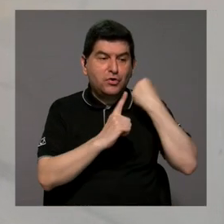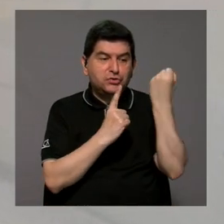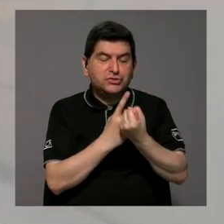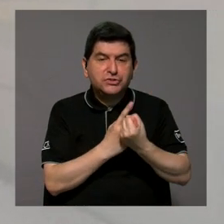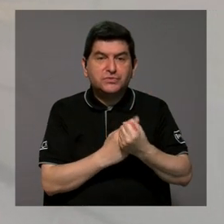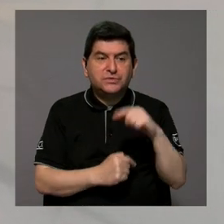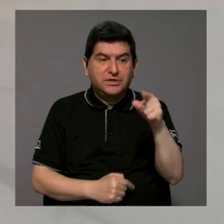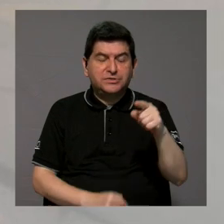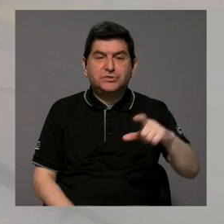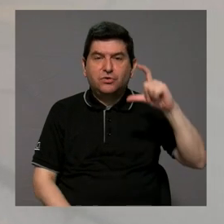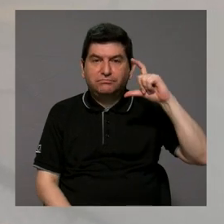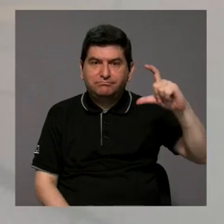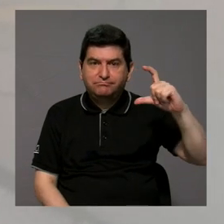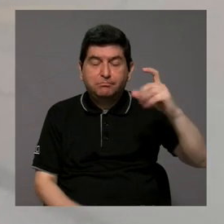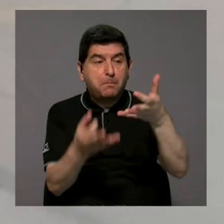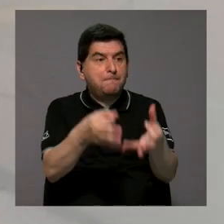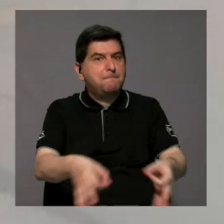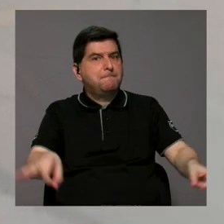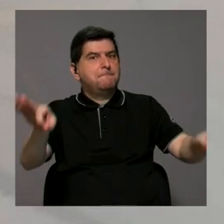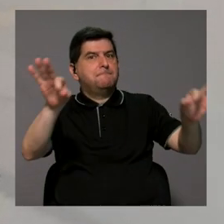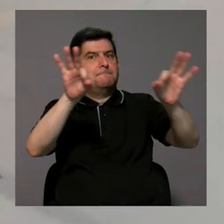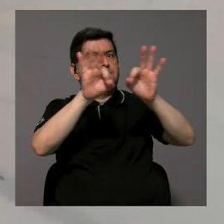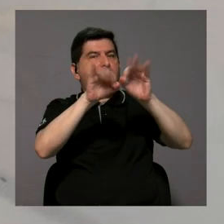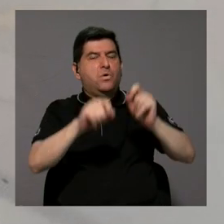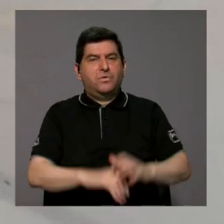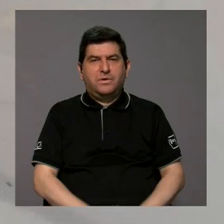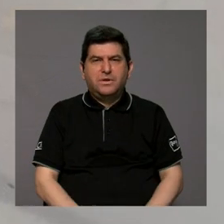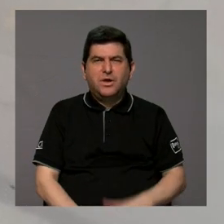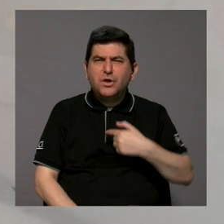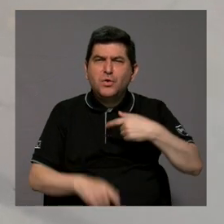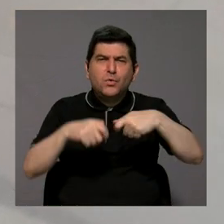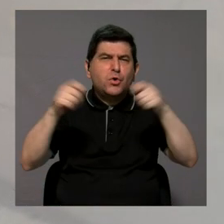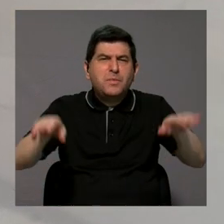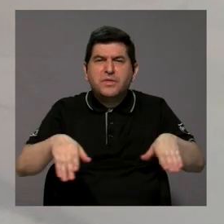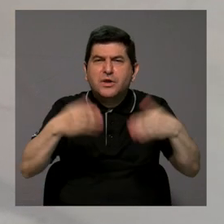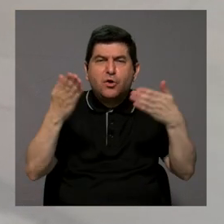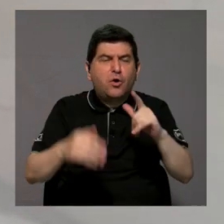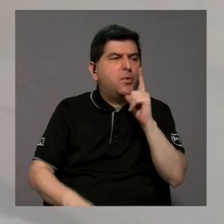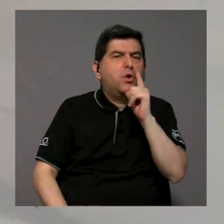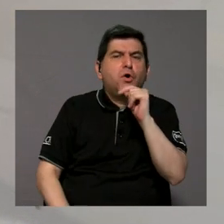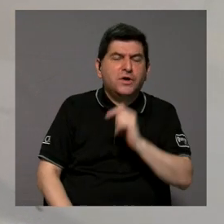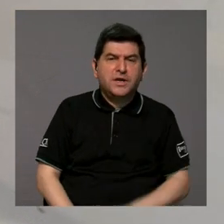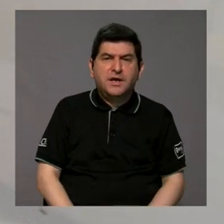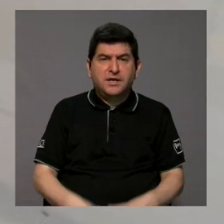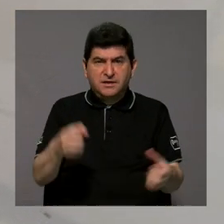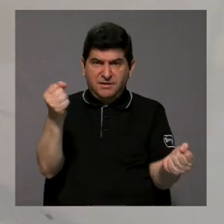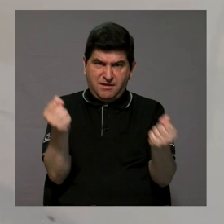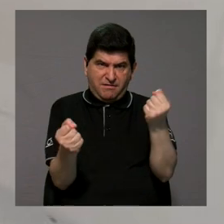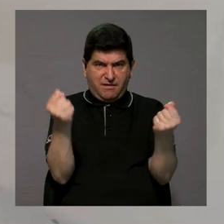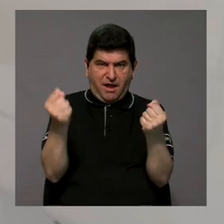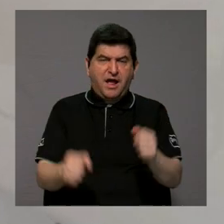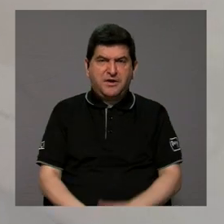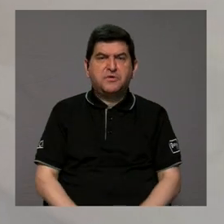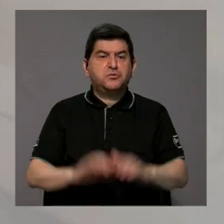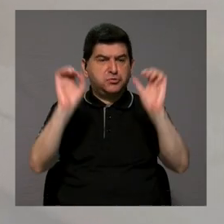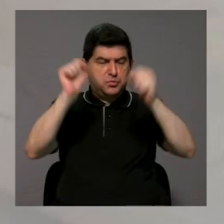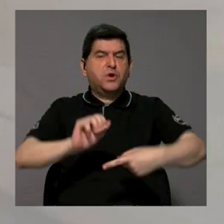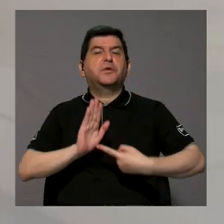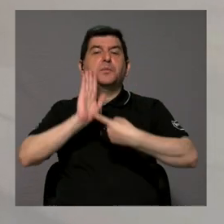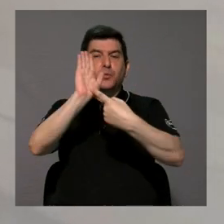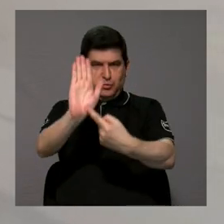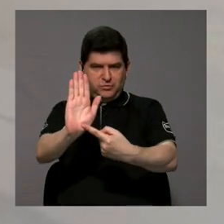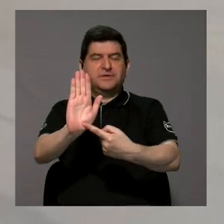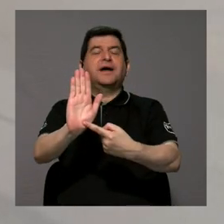estado de salud de las baterías eso es importante ¿cómo lo miden? ¿quién lo mide? hay vehículos que lo